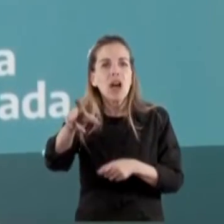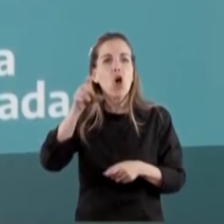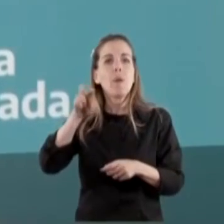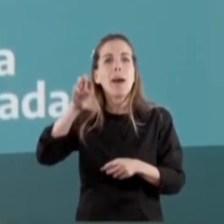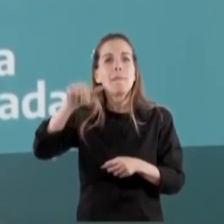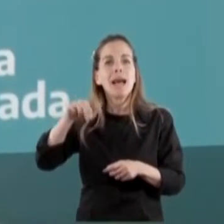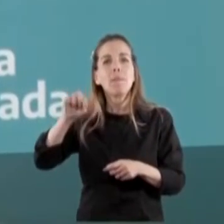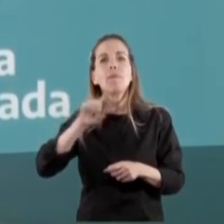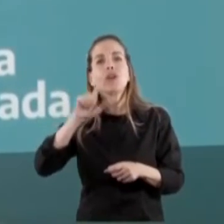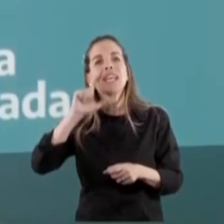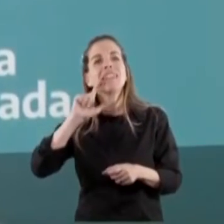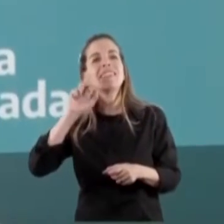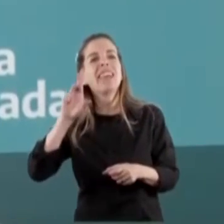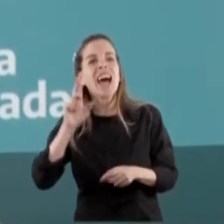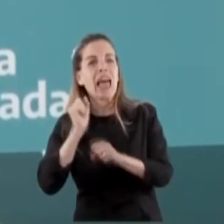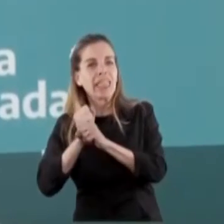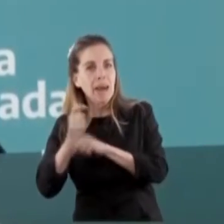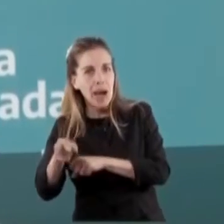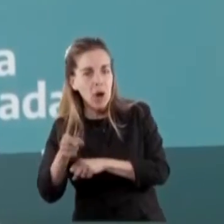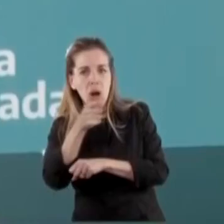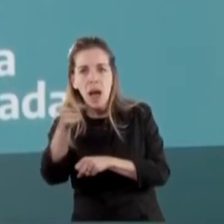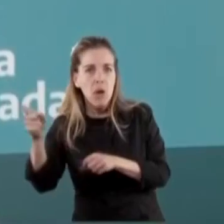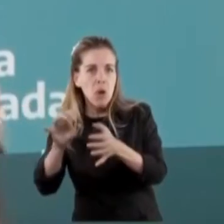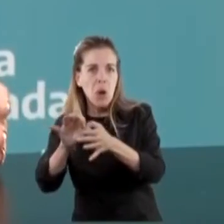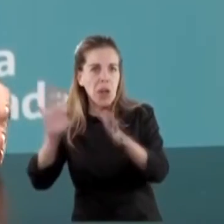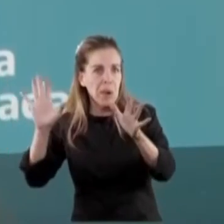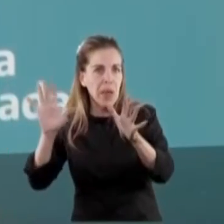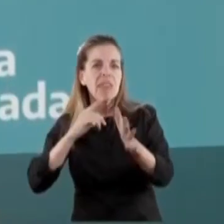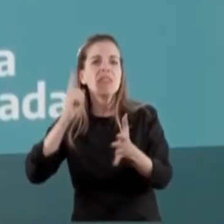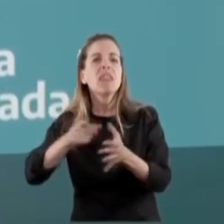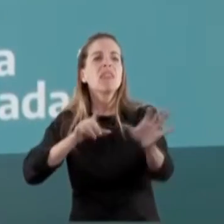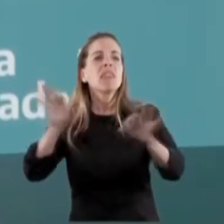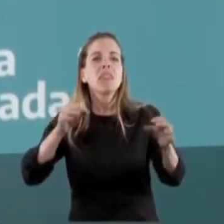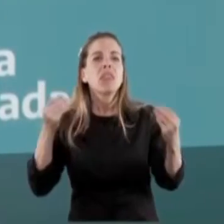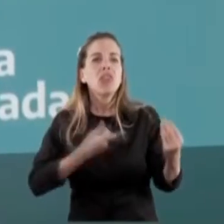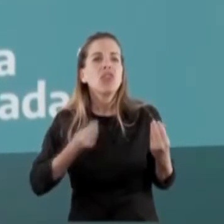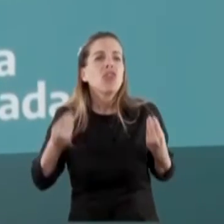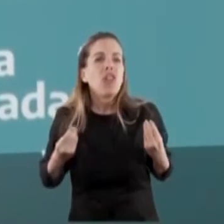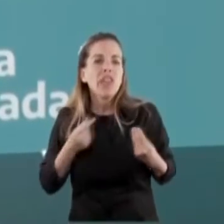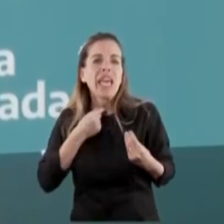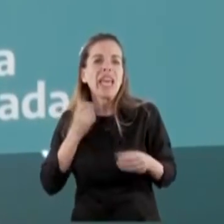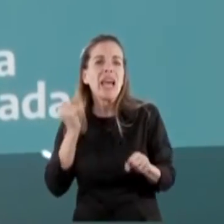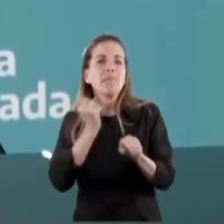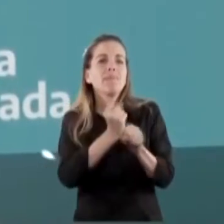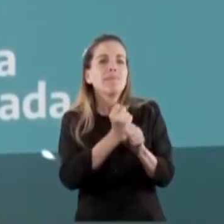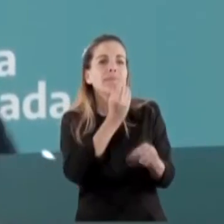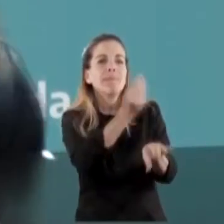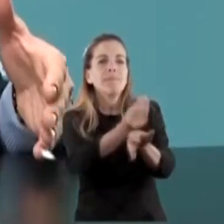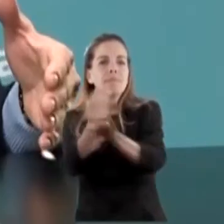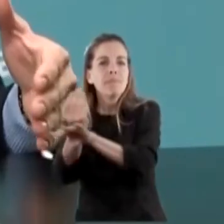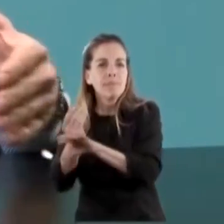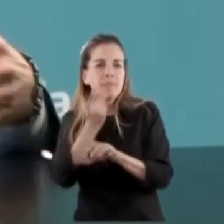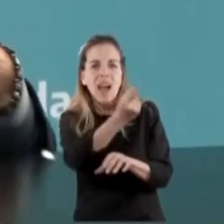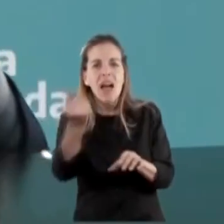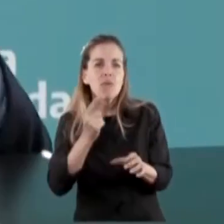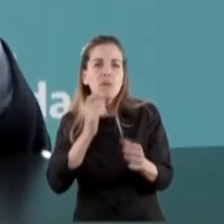Potenciar Trabajo fuese libre de elegir en qué unidad de gestión podía o quería trabajar a partir de mejorar